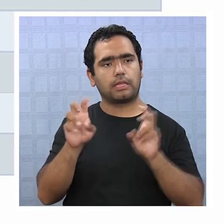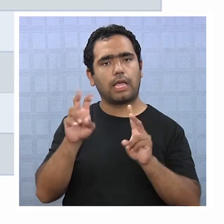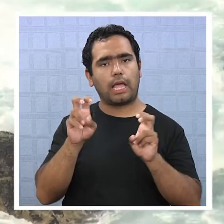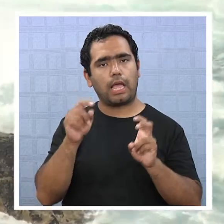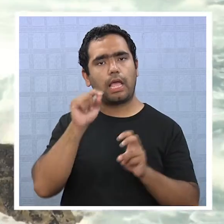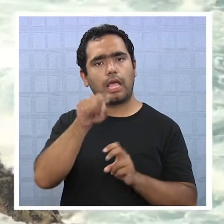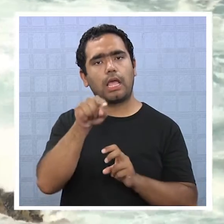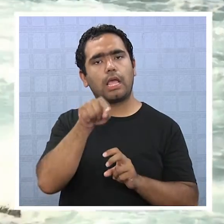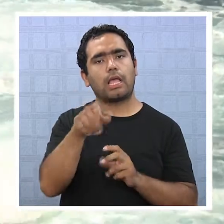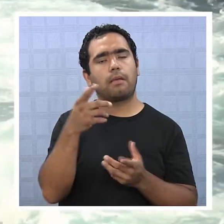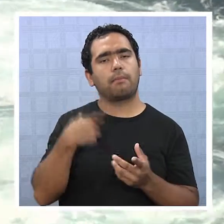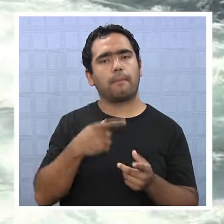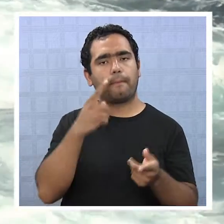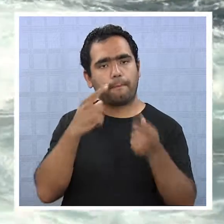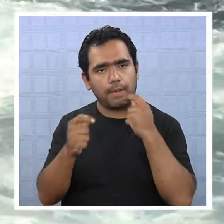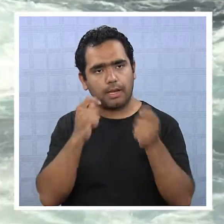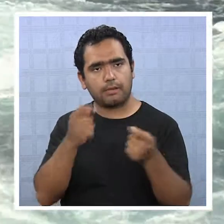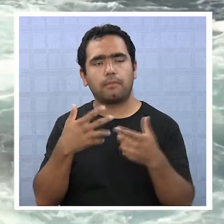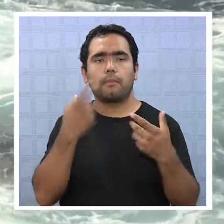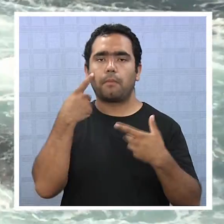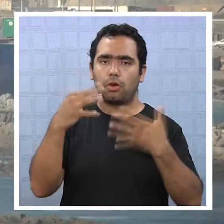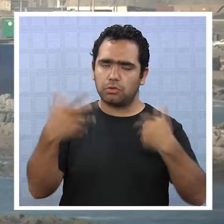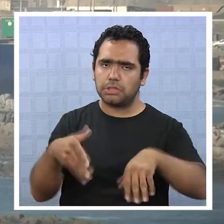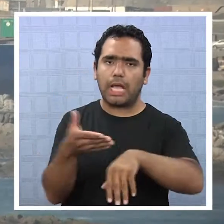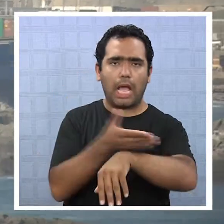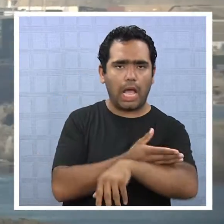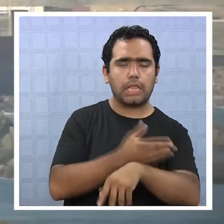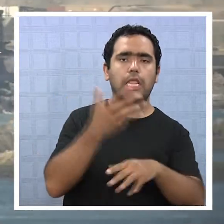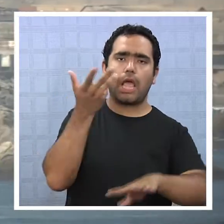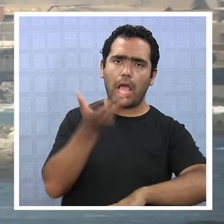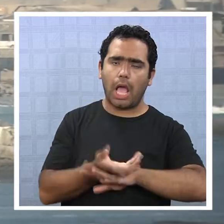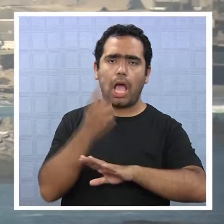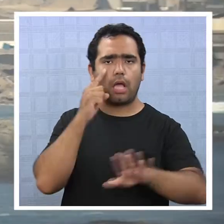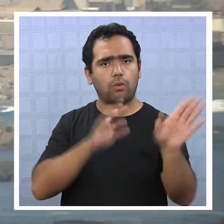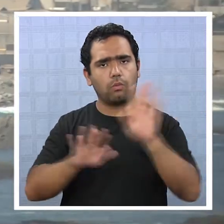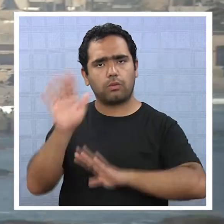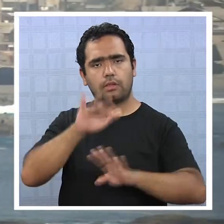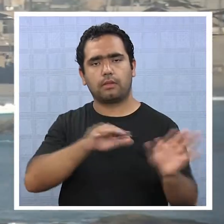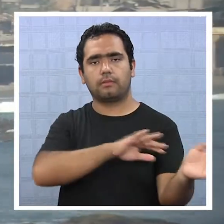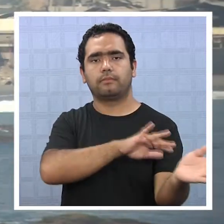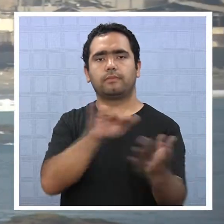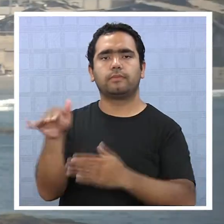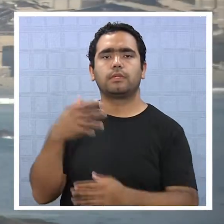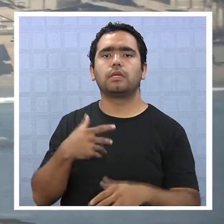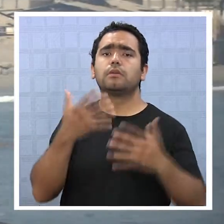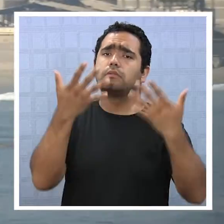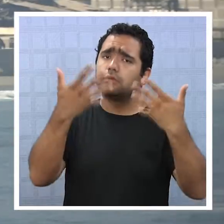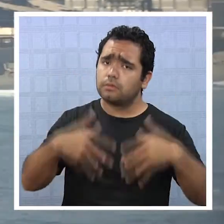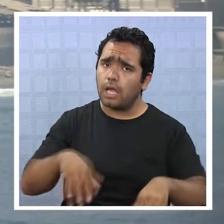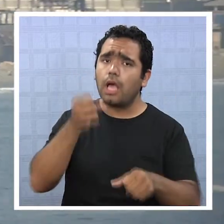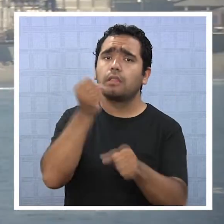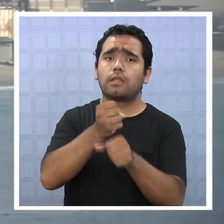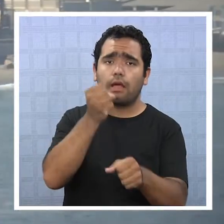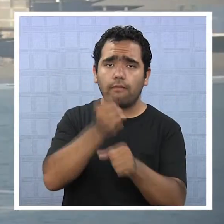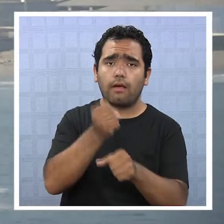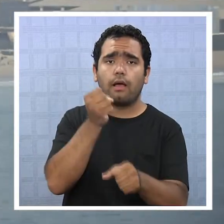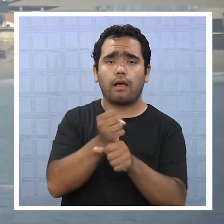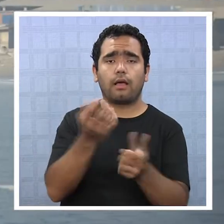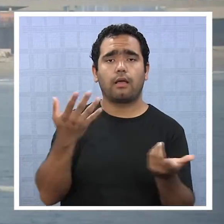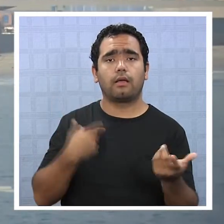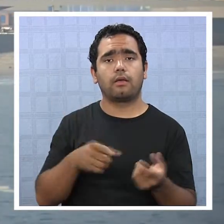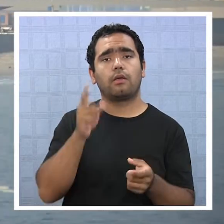y explican que se tienen todos los mecanismos a disposición para salvaguardar vidas. Lo hemos trabajado con la